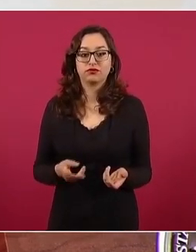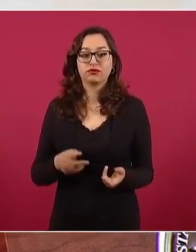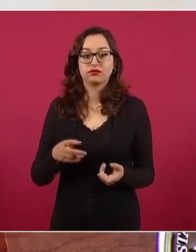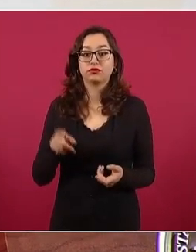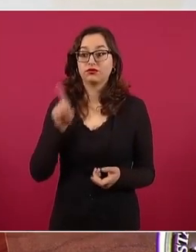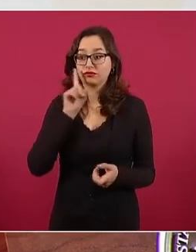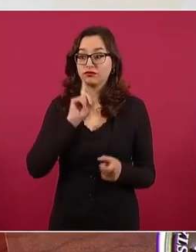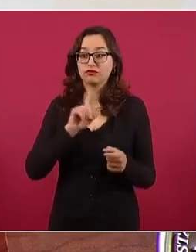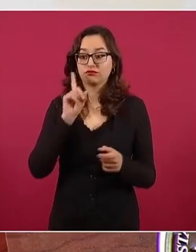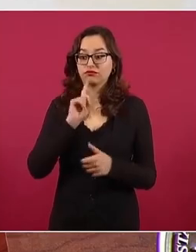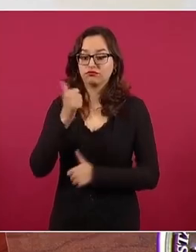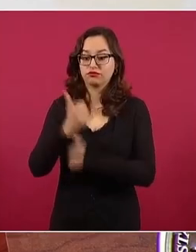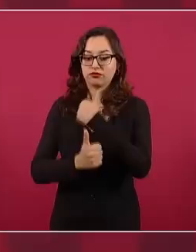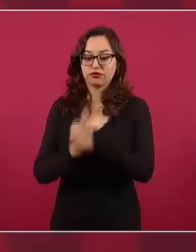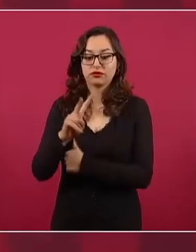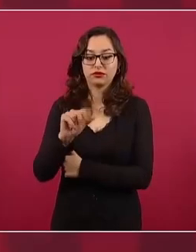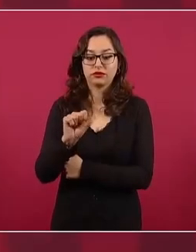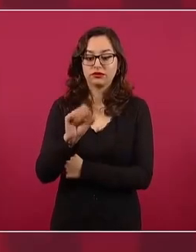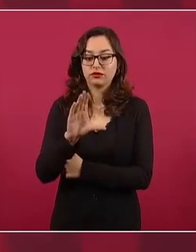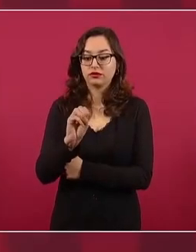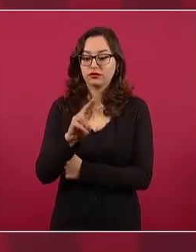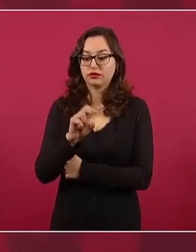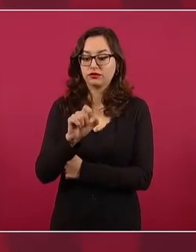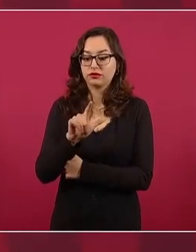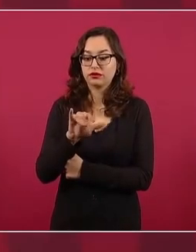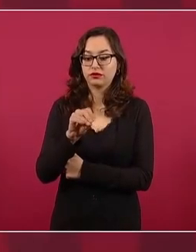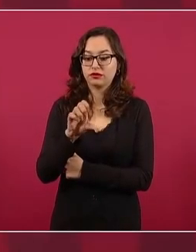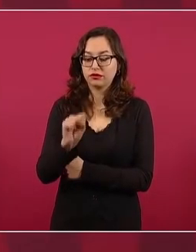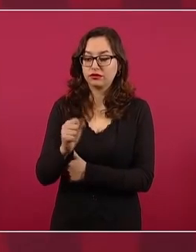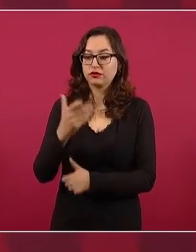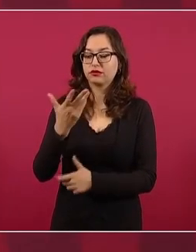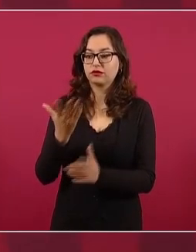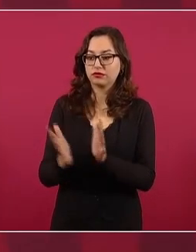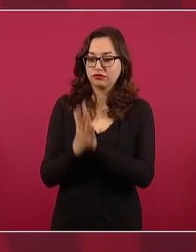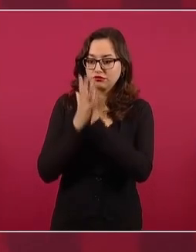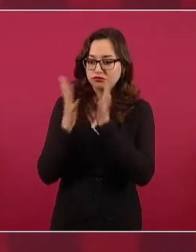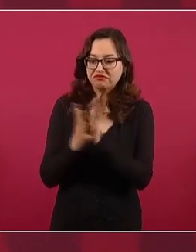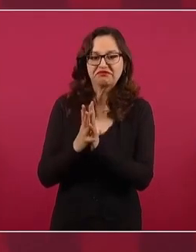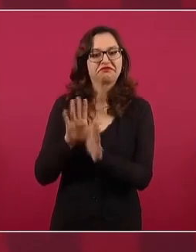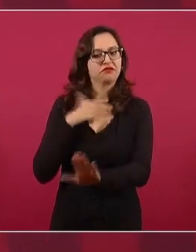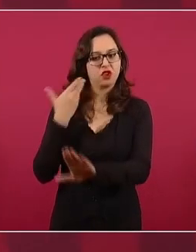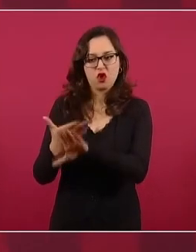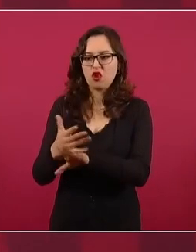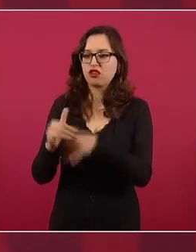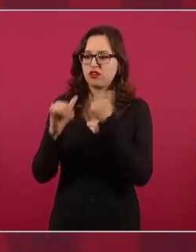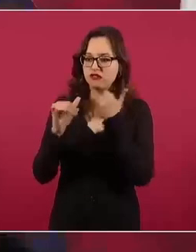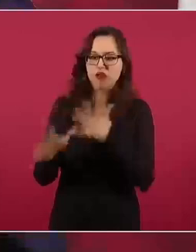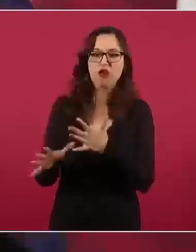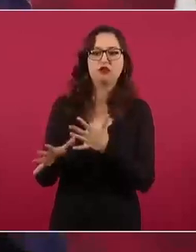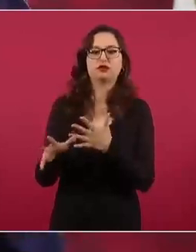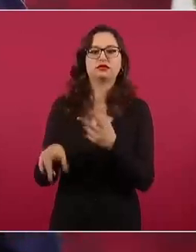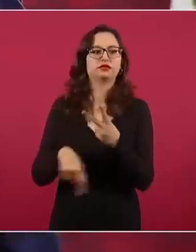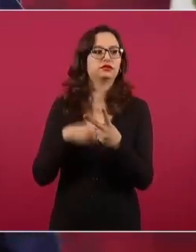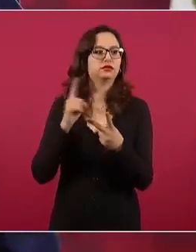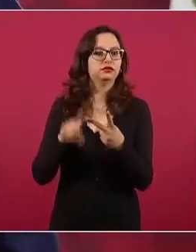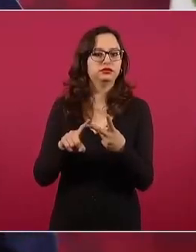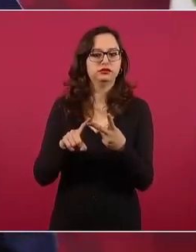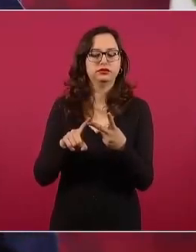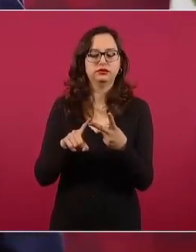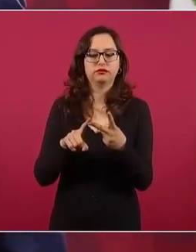se habla de fraude cuando